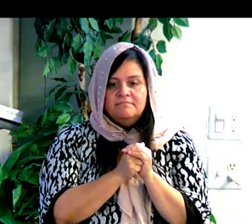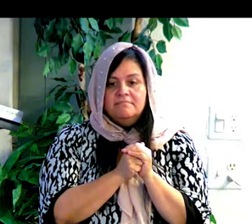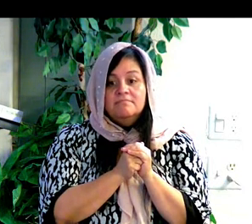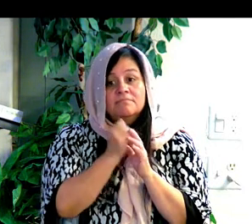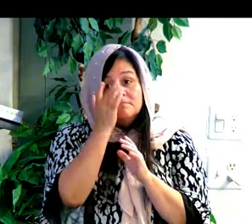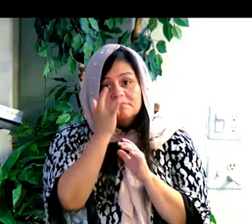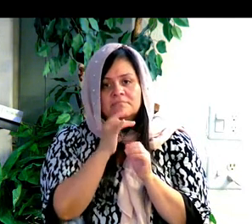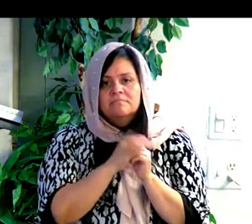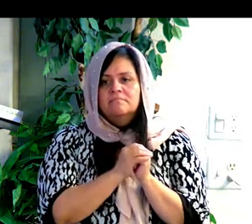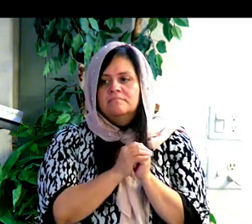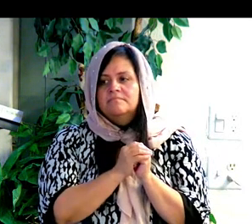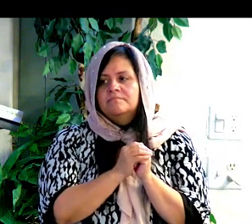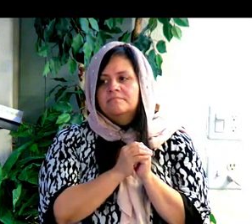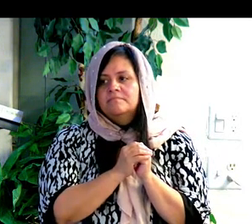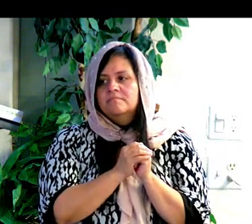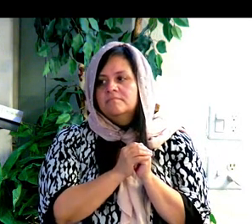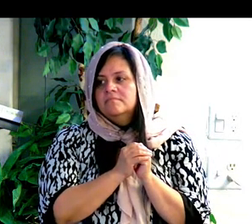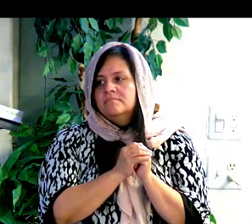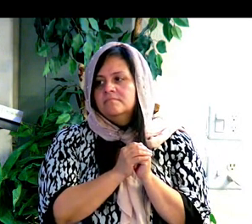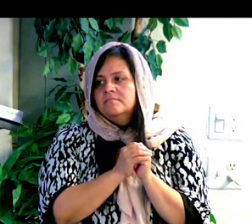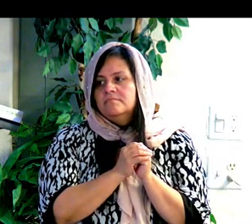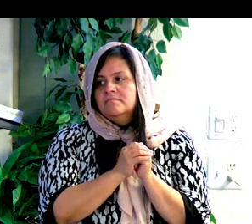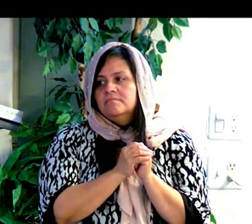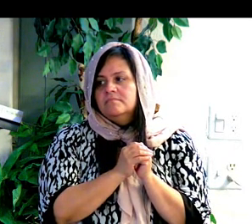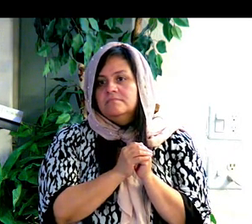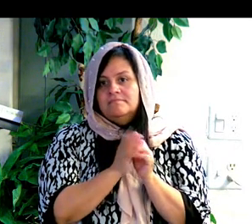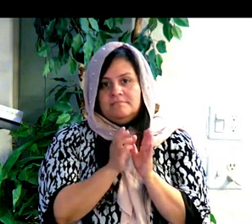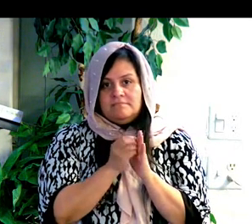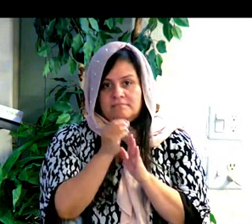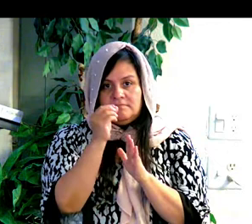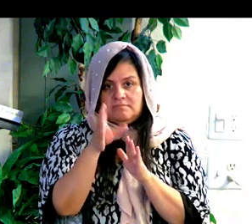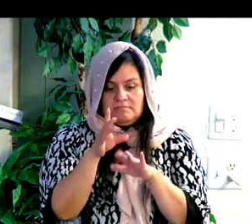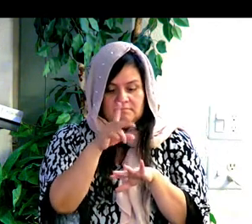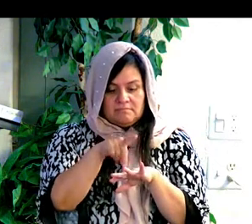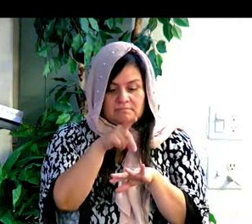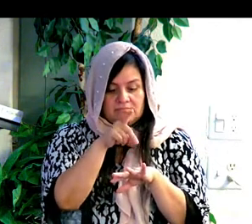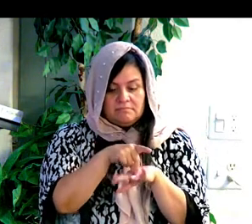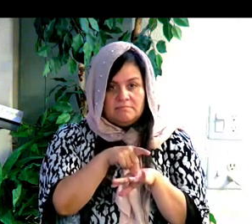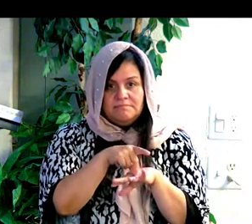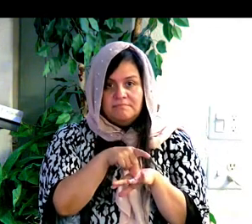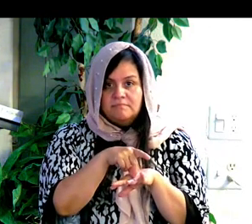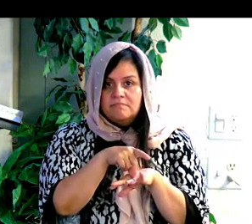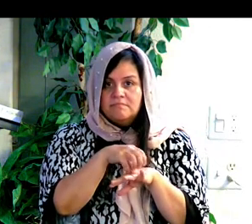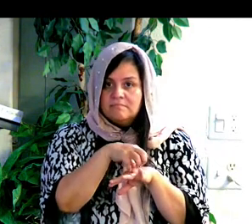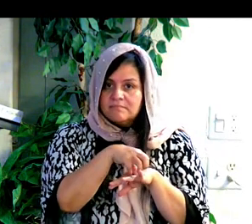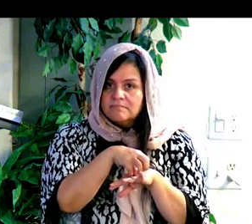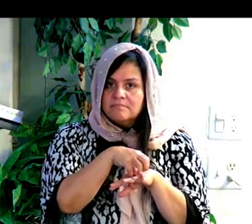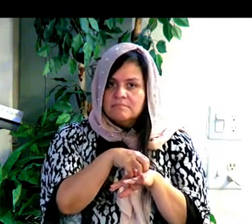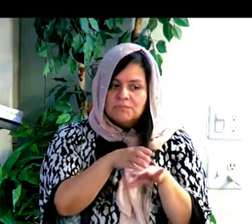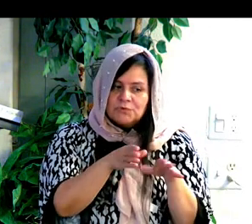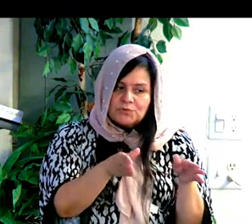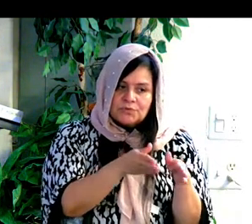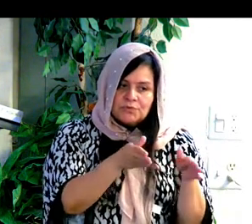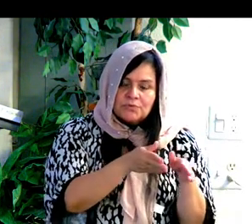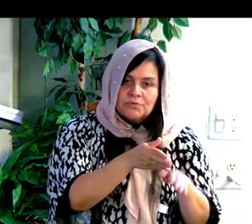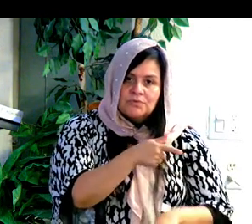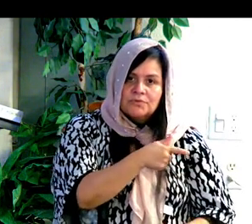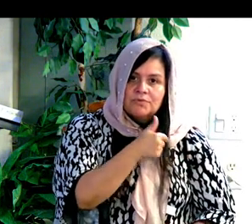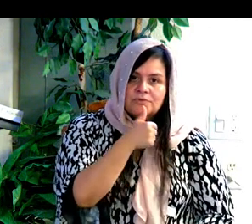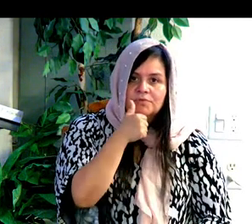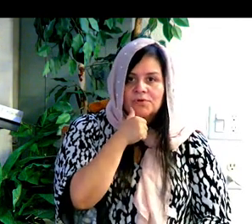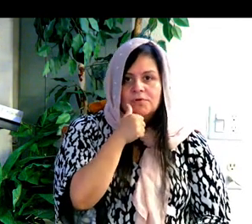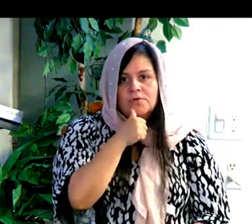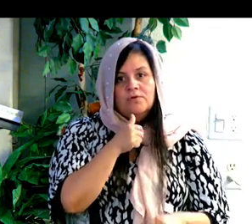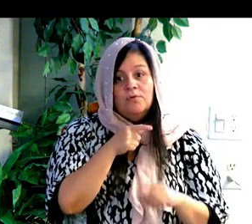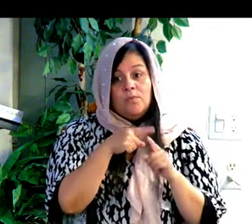the expensive diamond was supposed to encourage the bride while the room